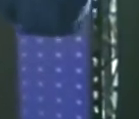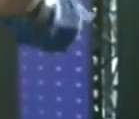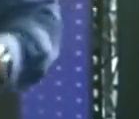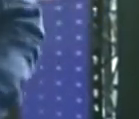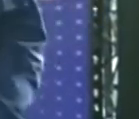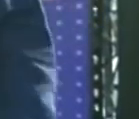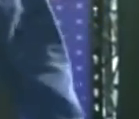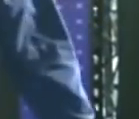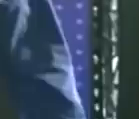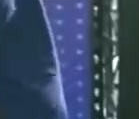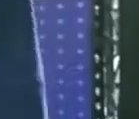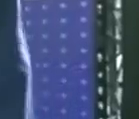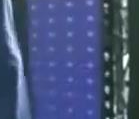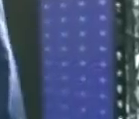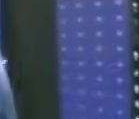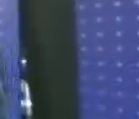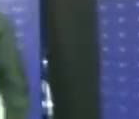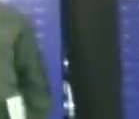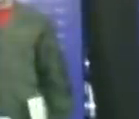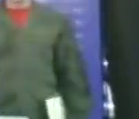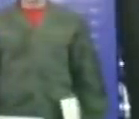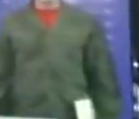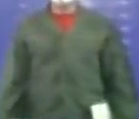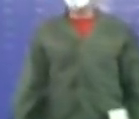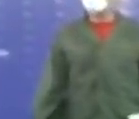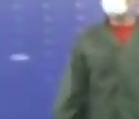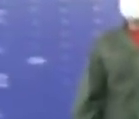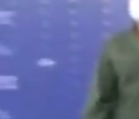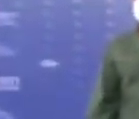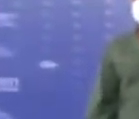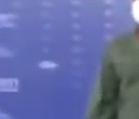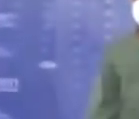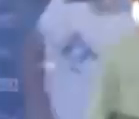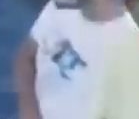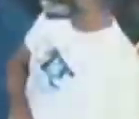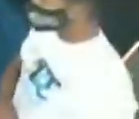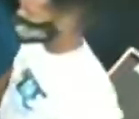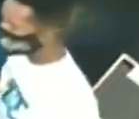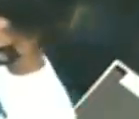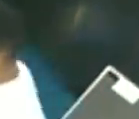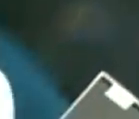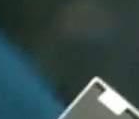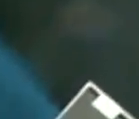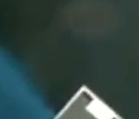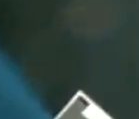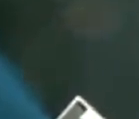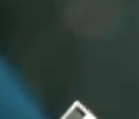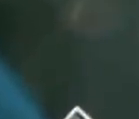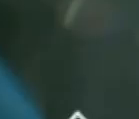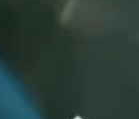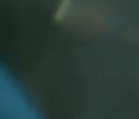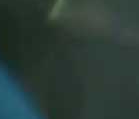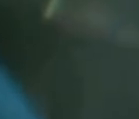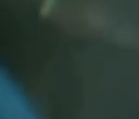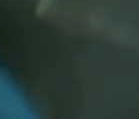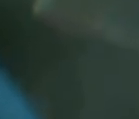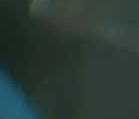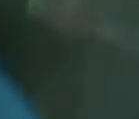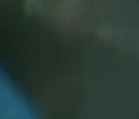estudiantes de quinto año para optar por su carrera universitaria a través de la página web www